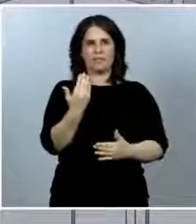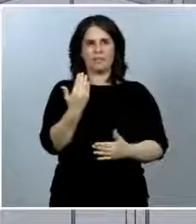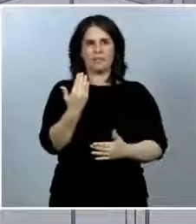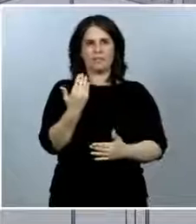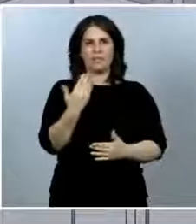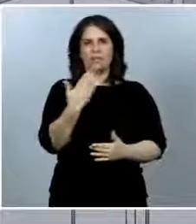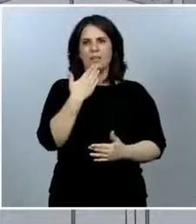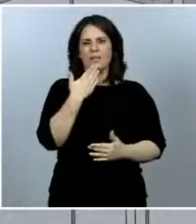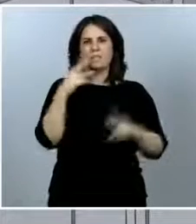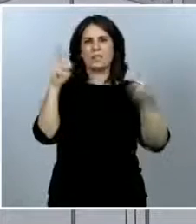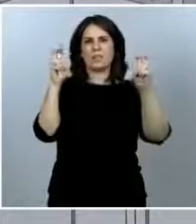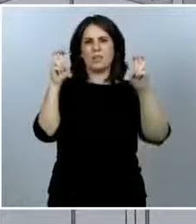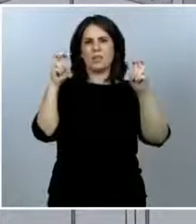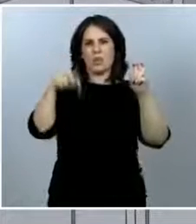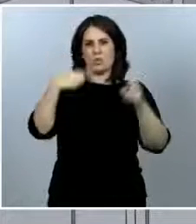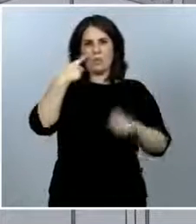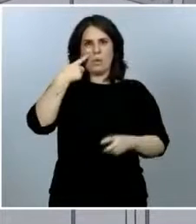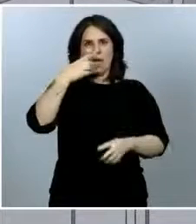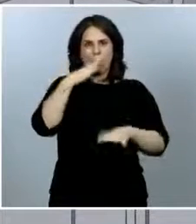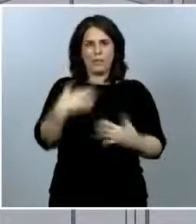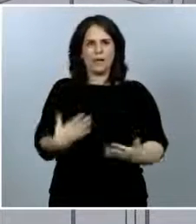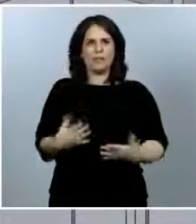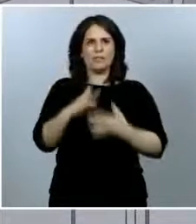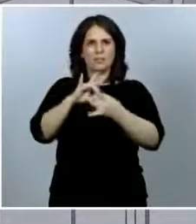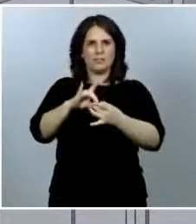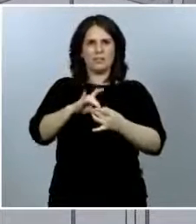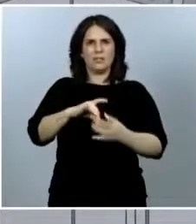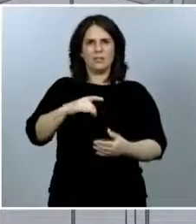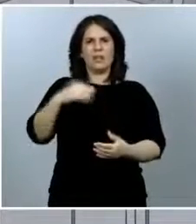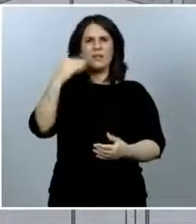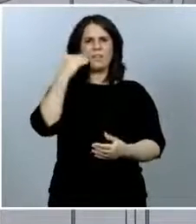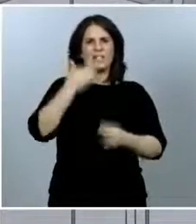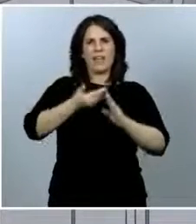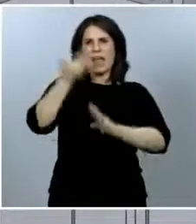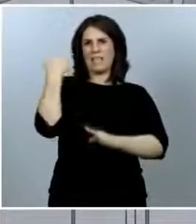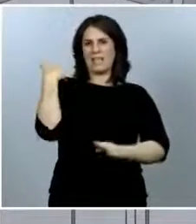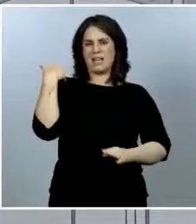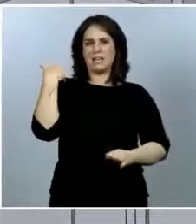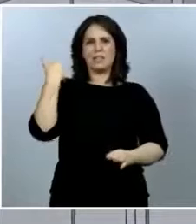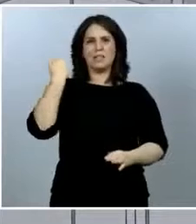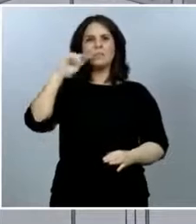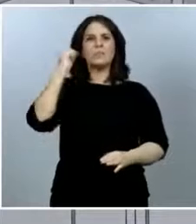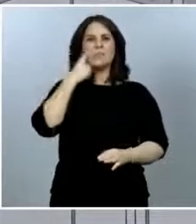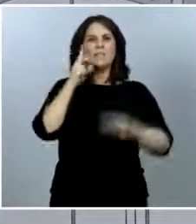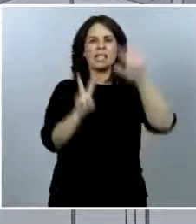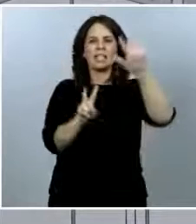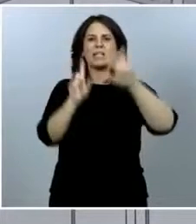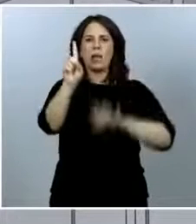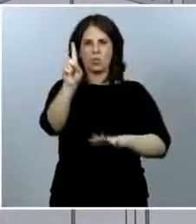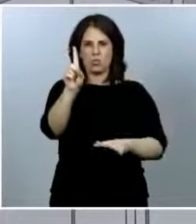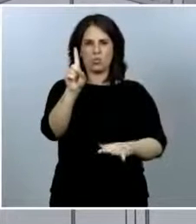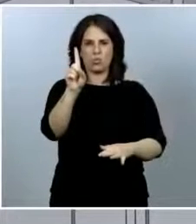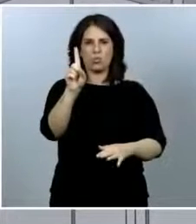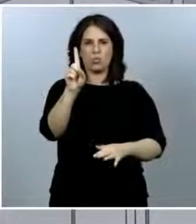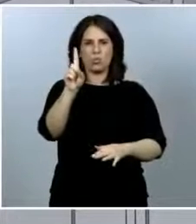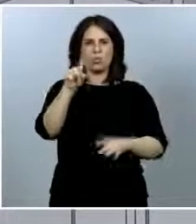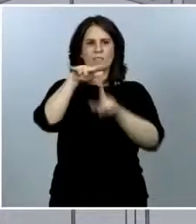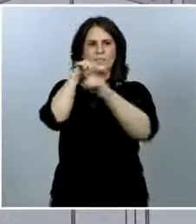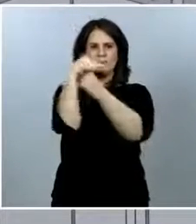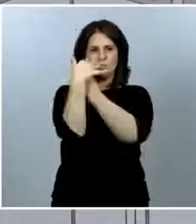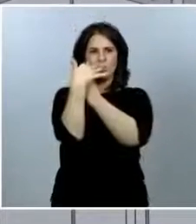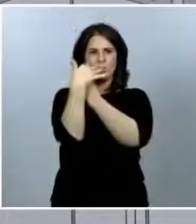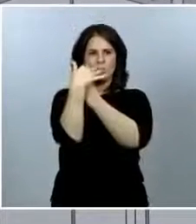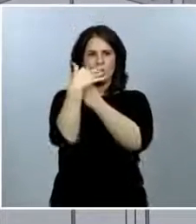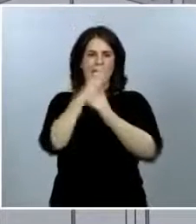a día de hoy. Con fecha de ayer se diagnosticaron 71 casos en toda